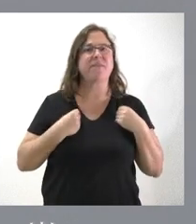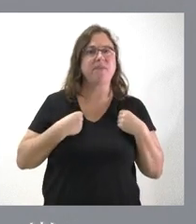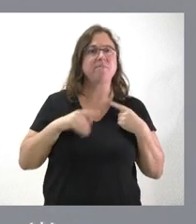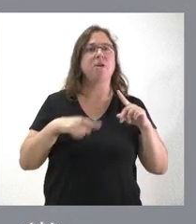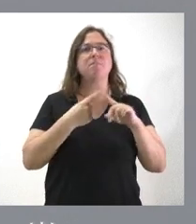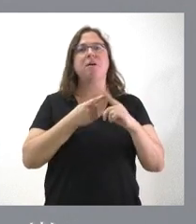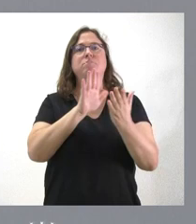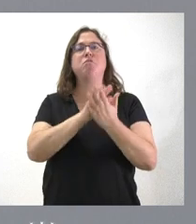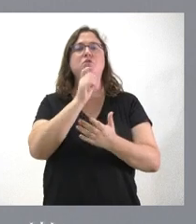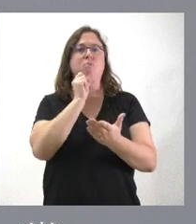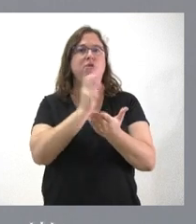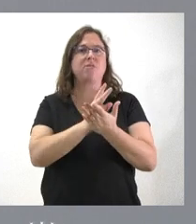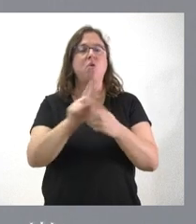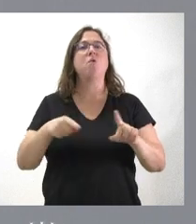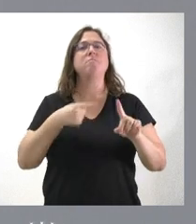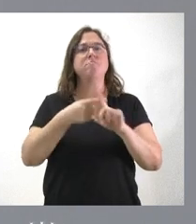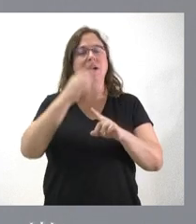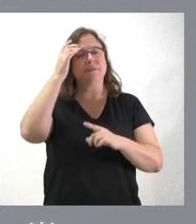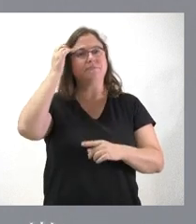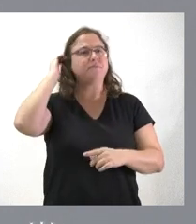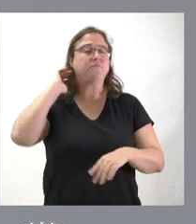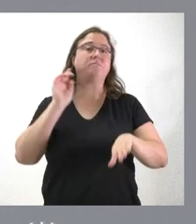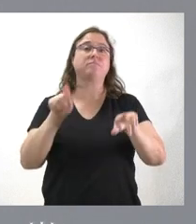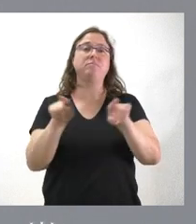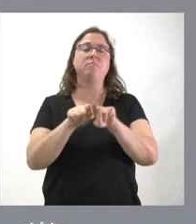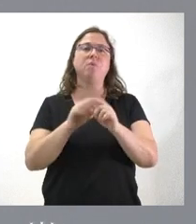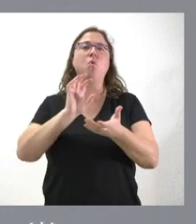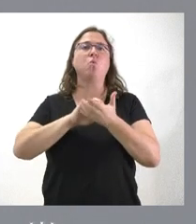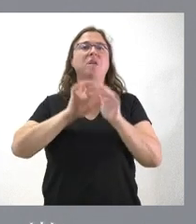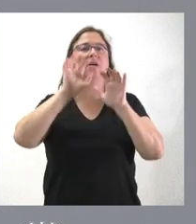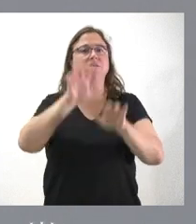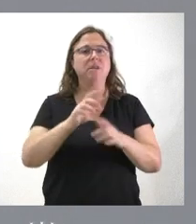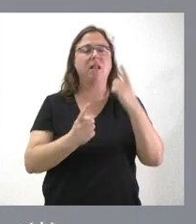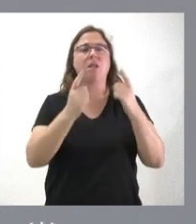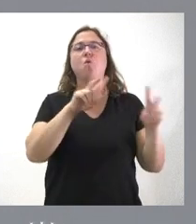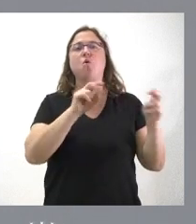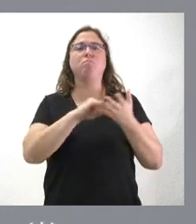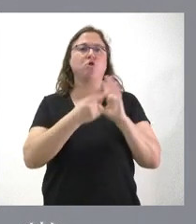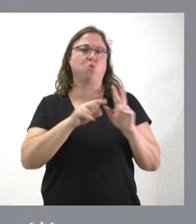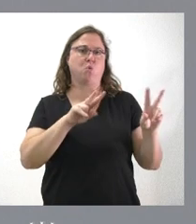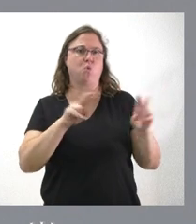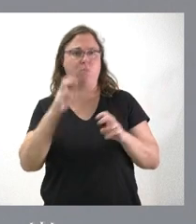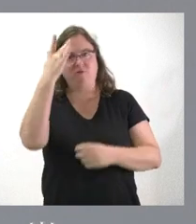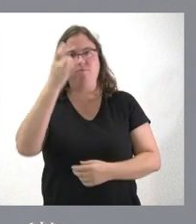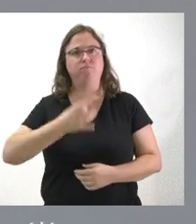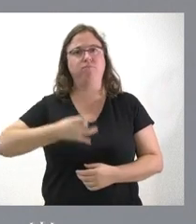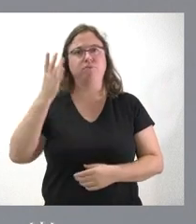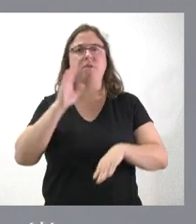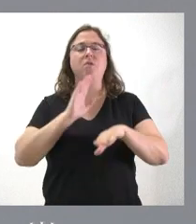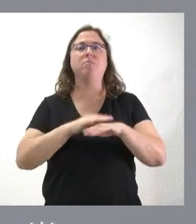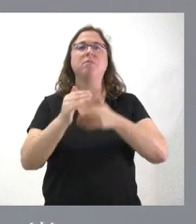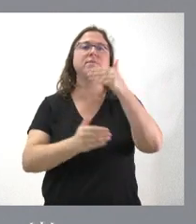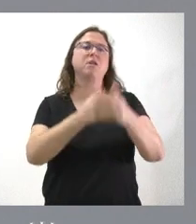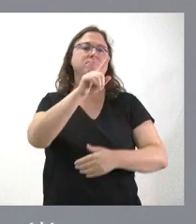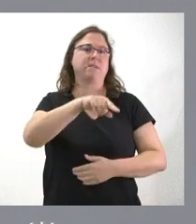cómo abordar estos retos y también plantear por parte de la Junta de Castilla y León algunos nuevos proyectos e iniciativas para los próximos